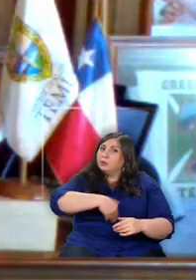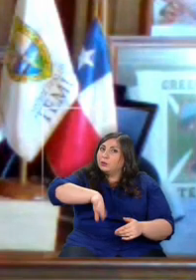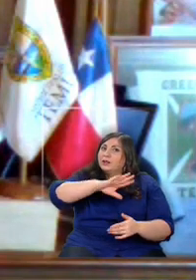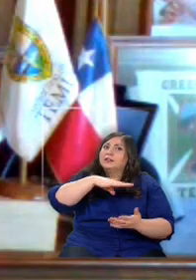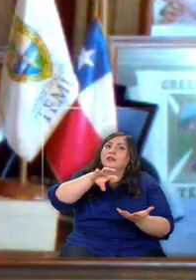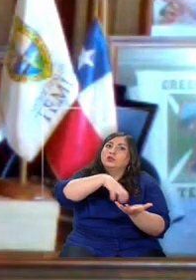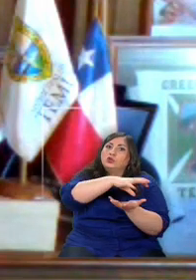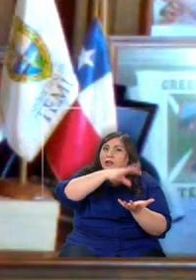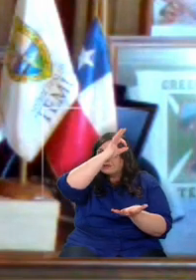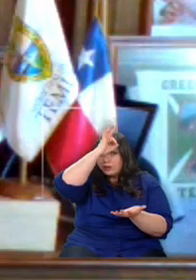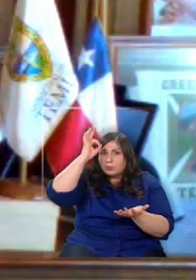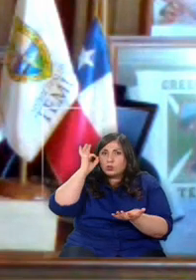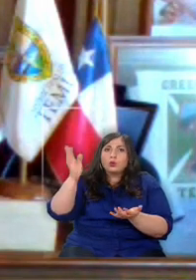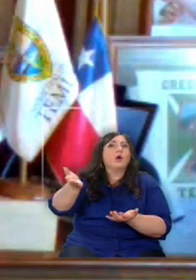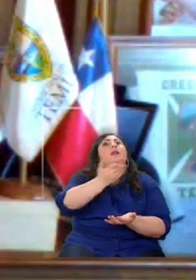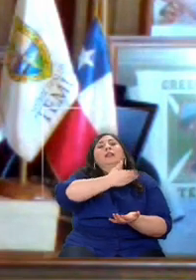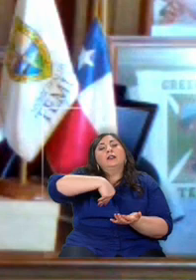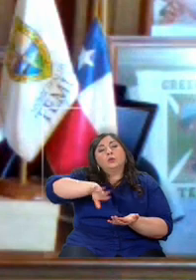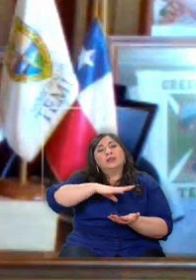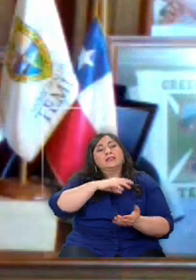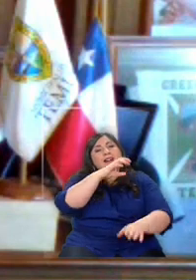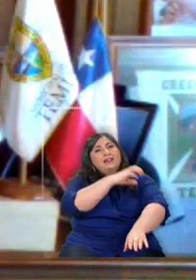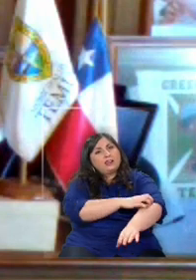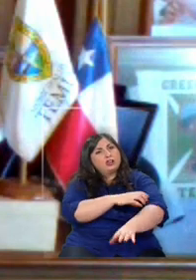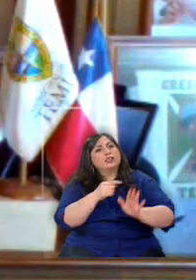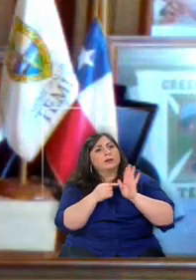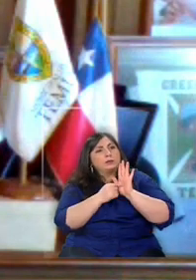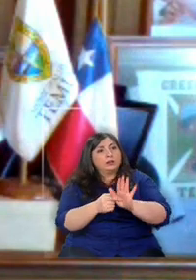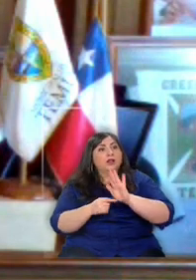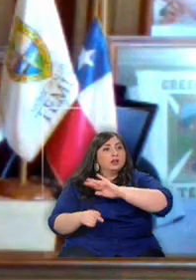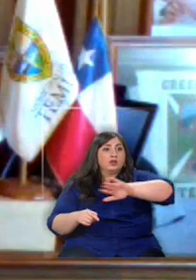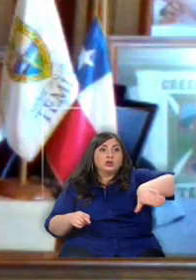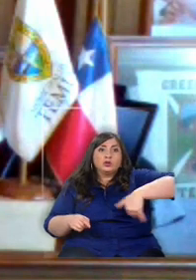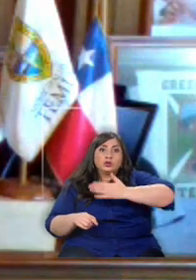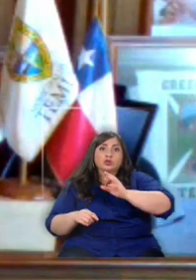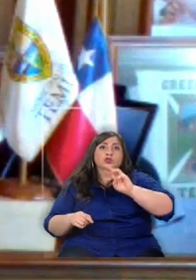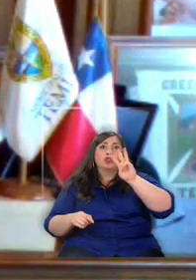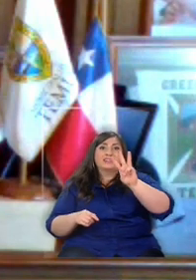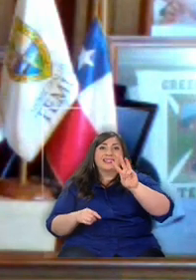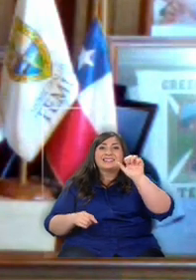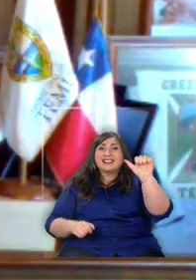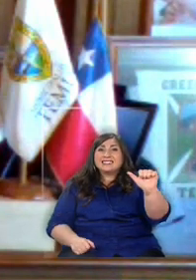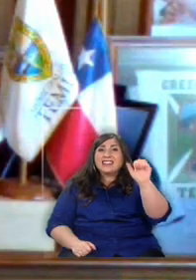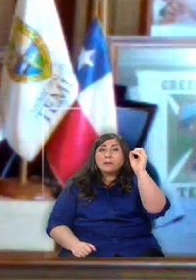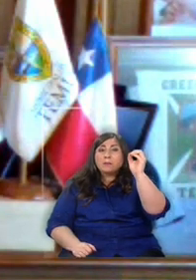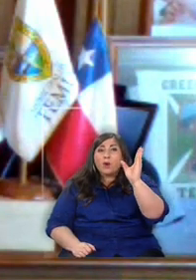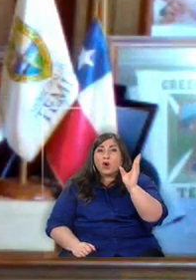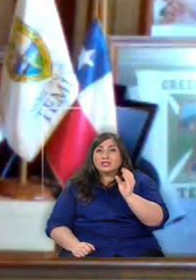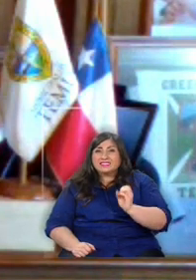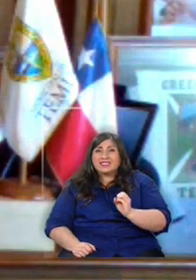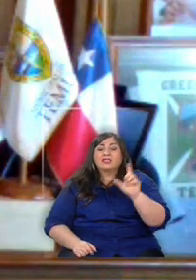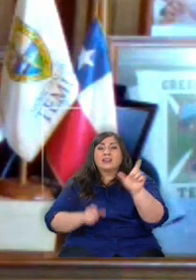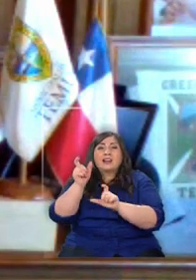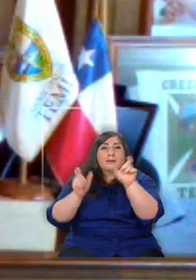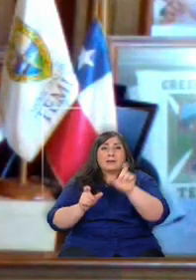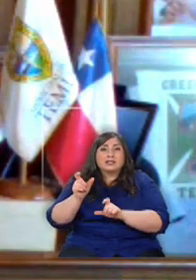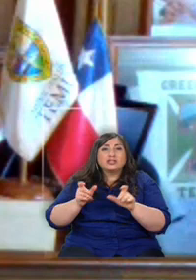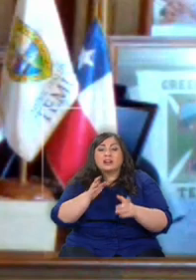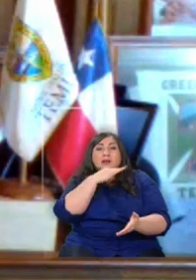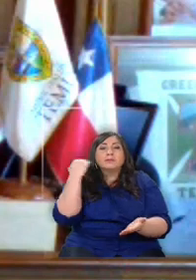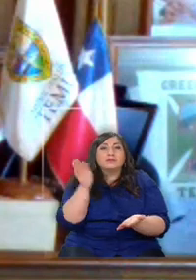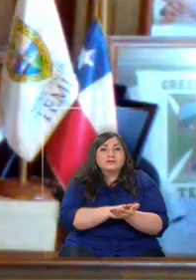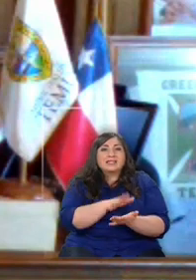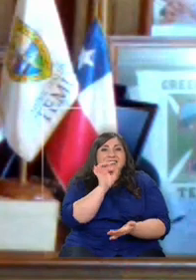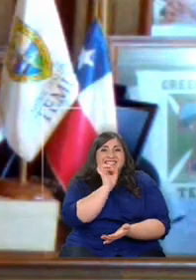ciudad de Temuco y en nuestra región así lo están mostrando. Es decir, nosotros tenemos el 36% de las personas fallecidas en